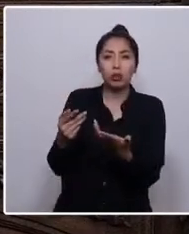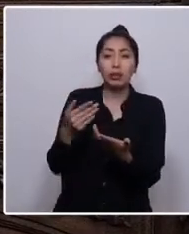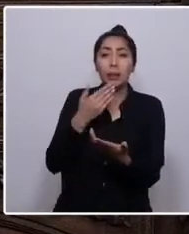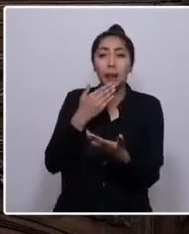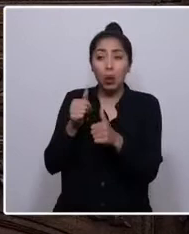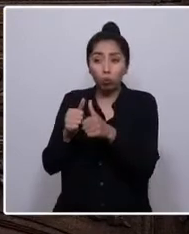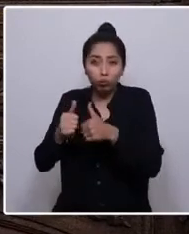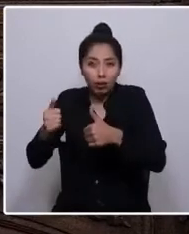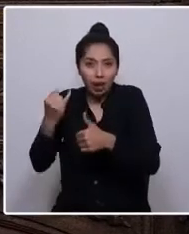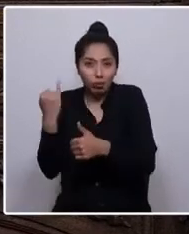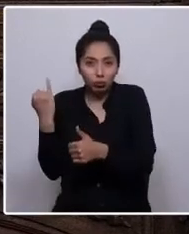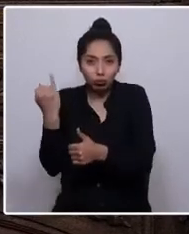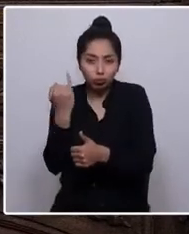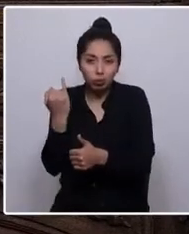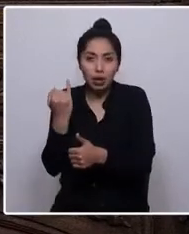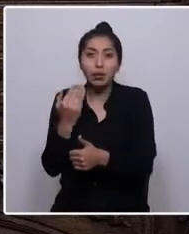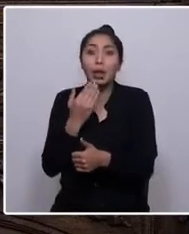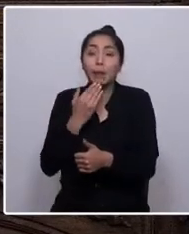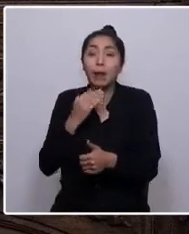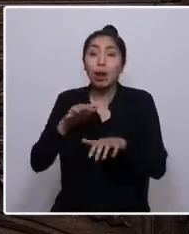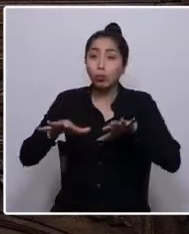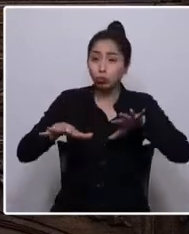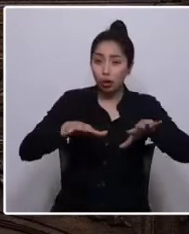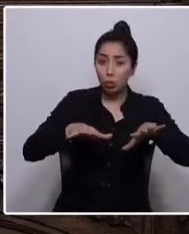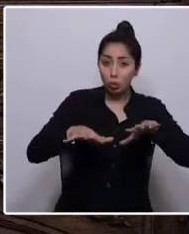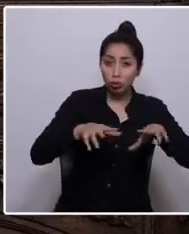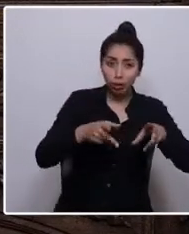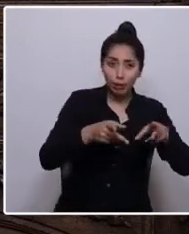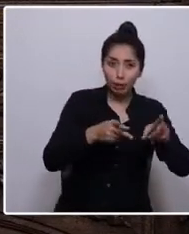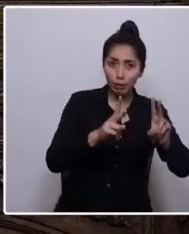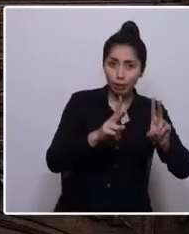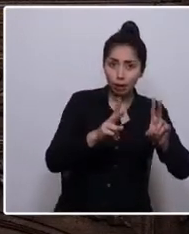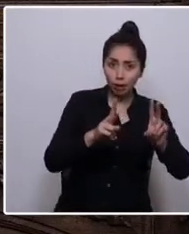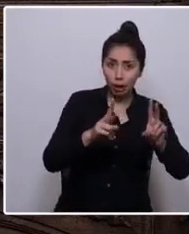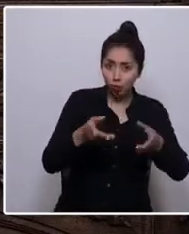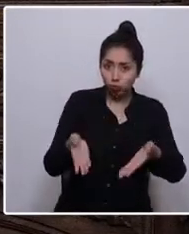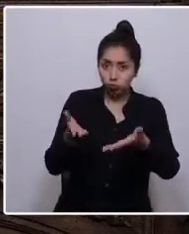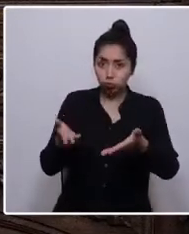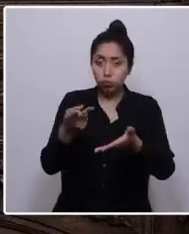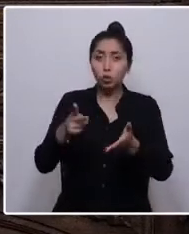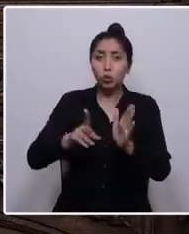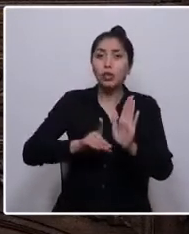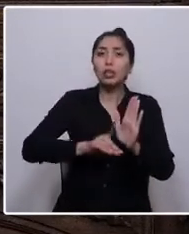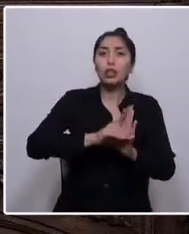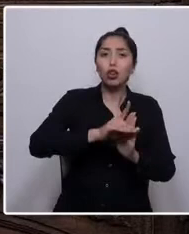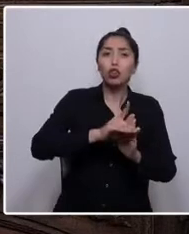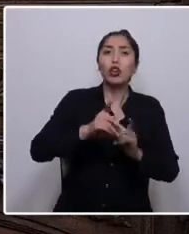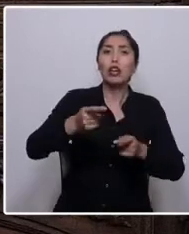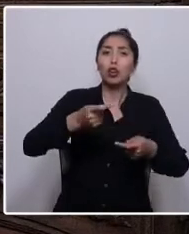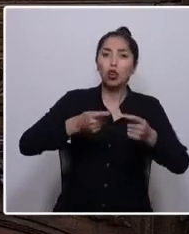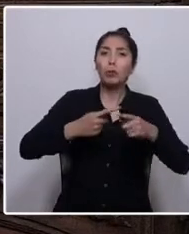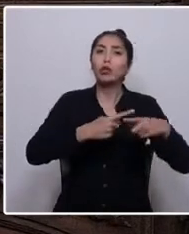recursos que le permitan proveer a su desarrollo económico, social y cultural,